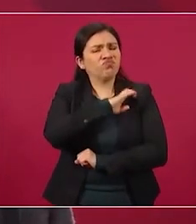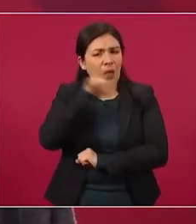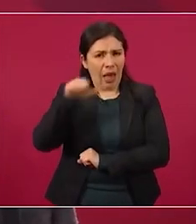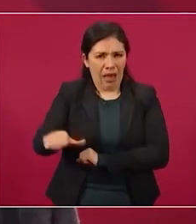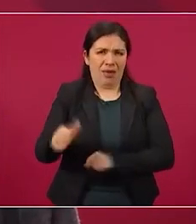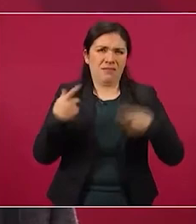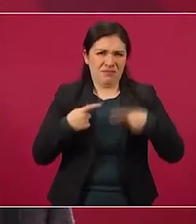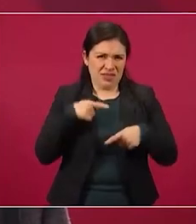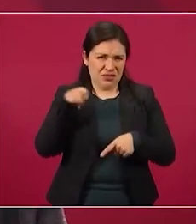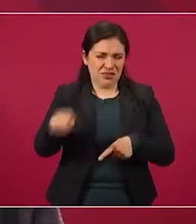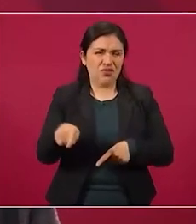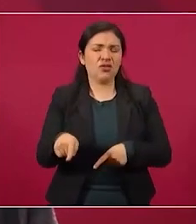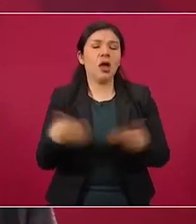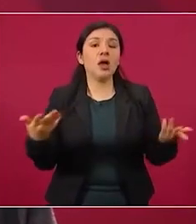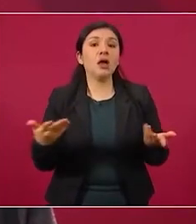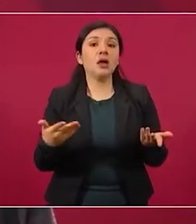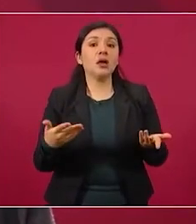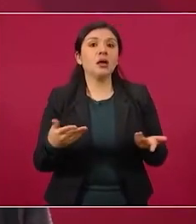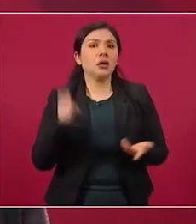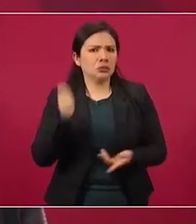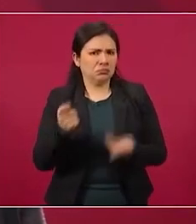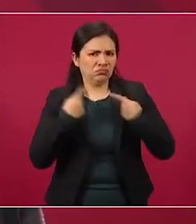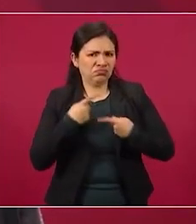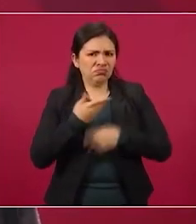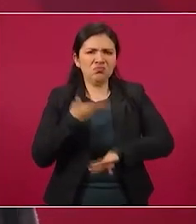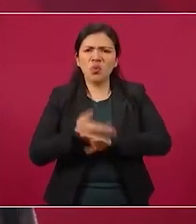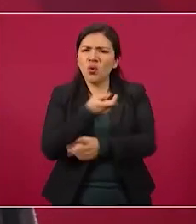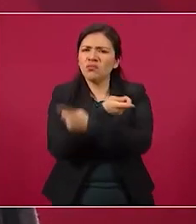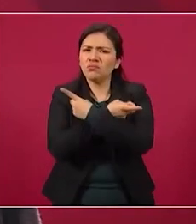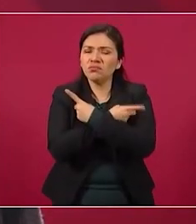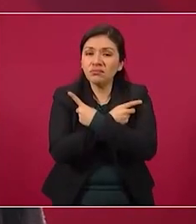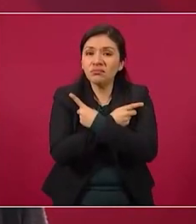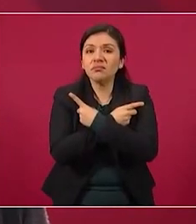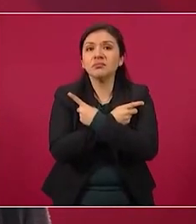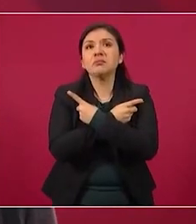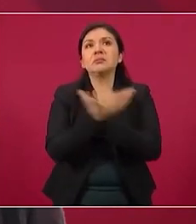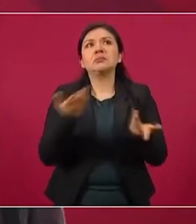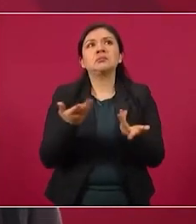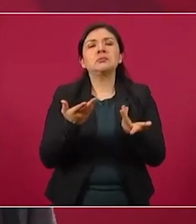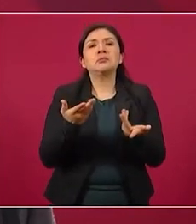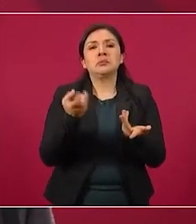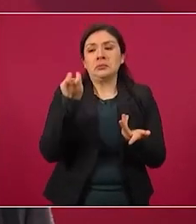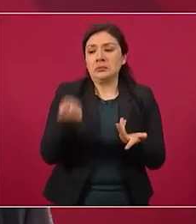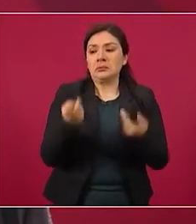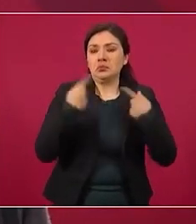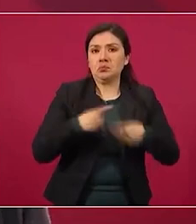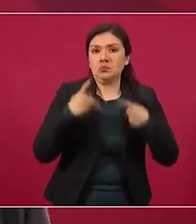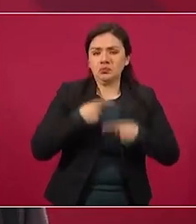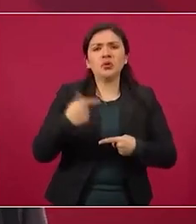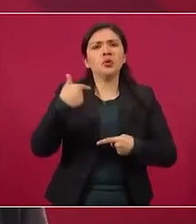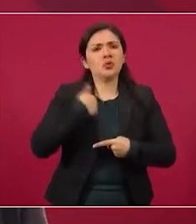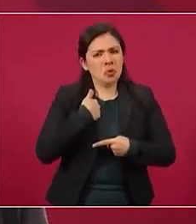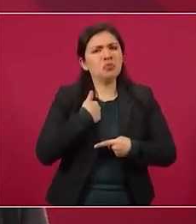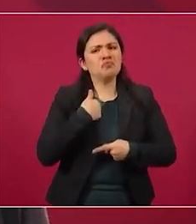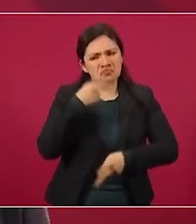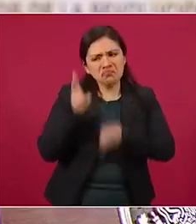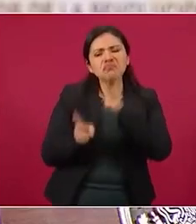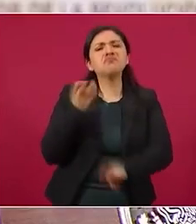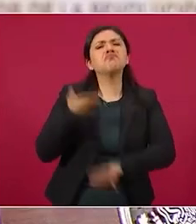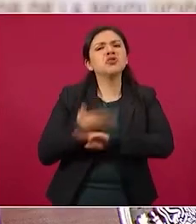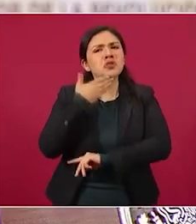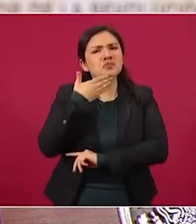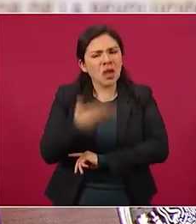y es una gente decente y con el que nos llevamos bien. Ya estuvo